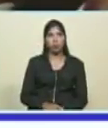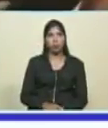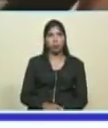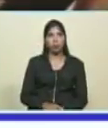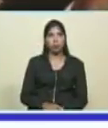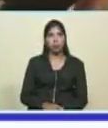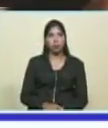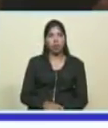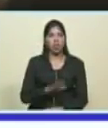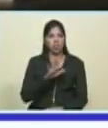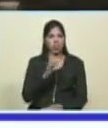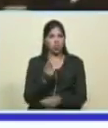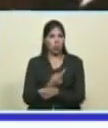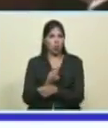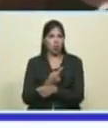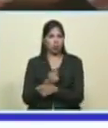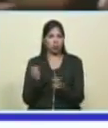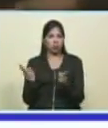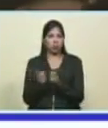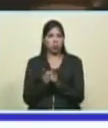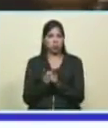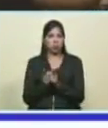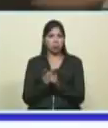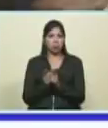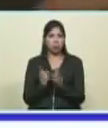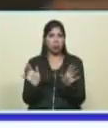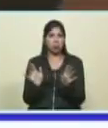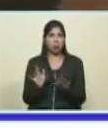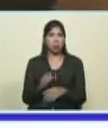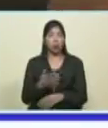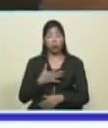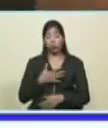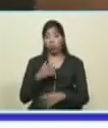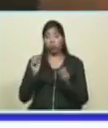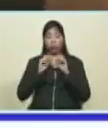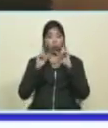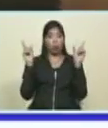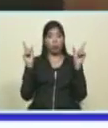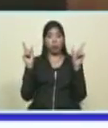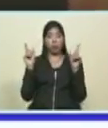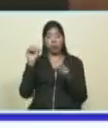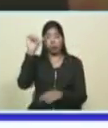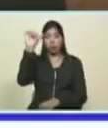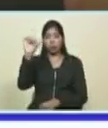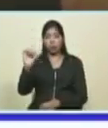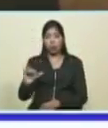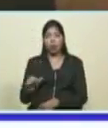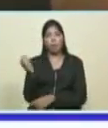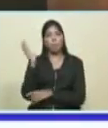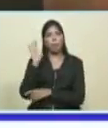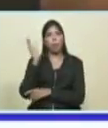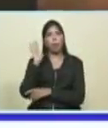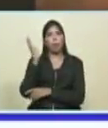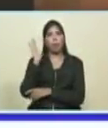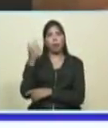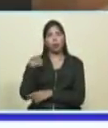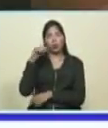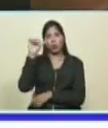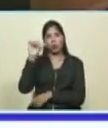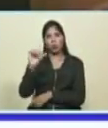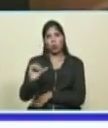cinco horitas hechas impresionante a me impresionó mucho la exposición te lo digo castro soteldo